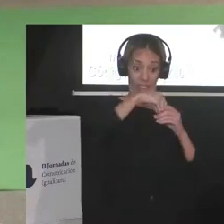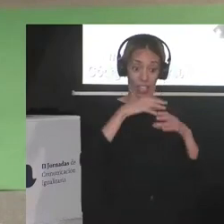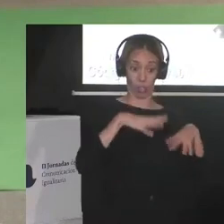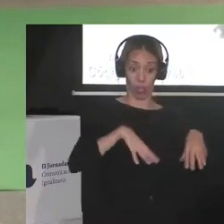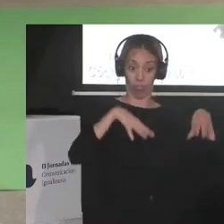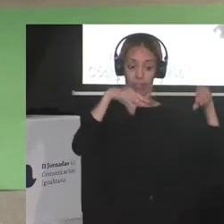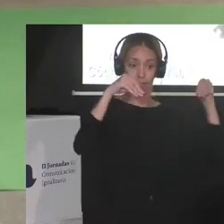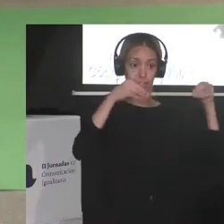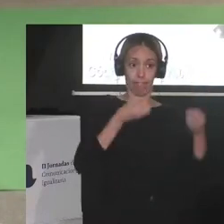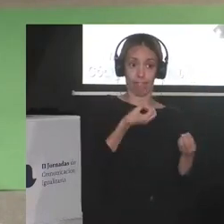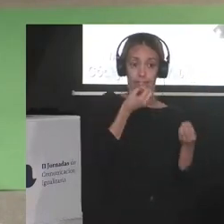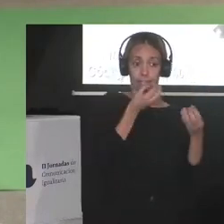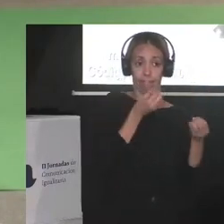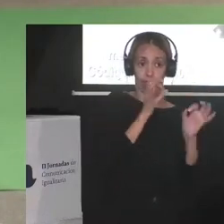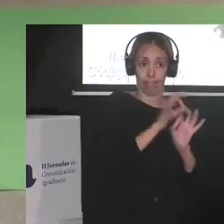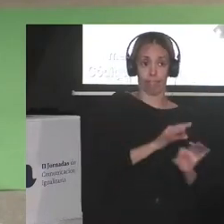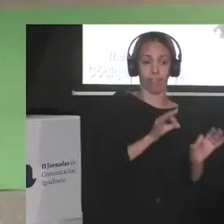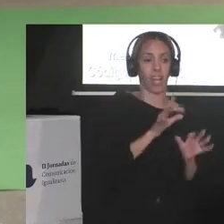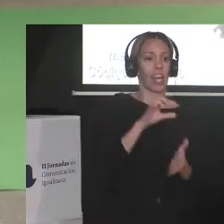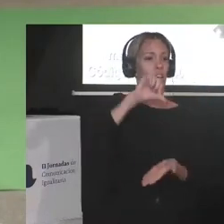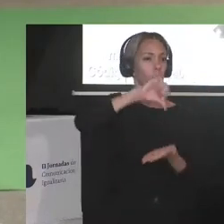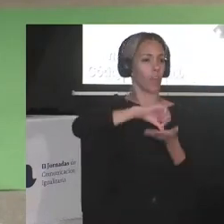la ciudad boliviana de los cholets.